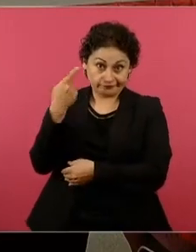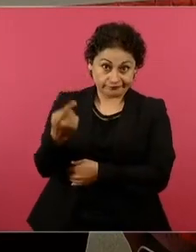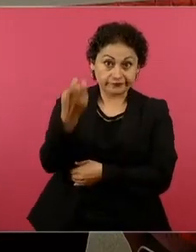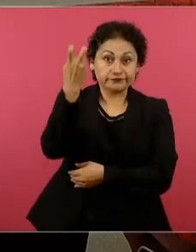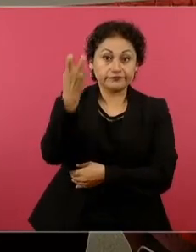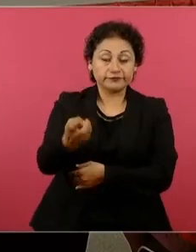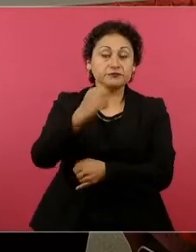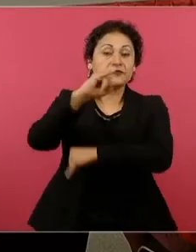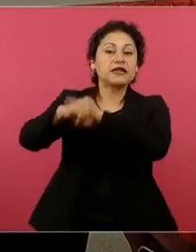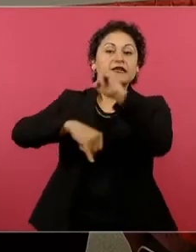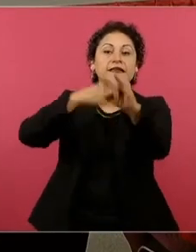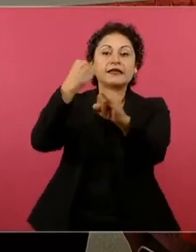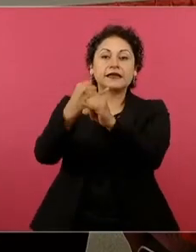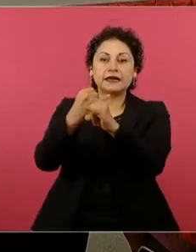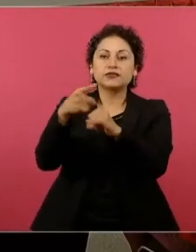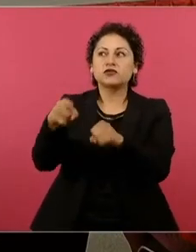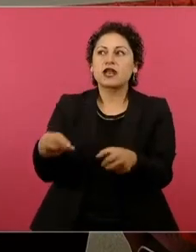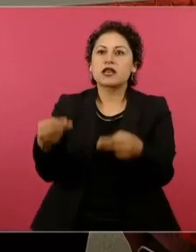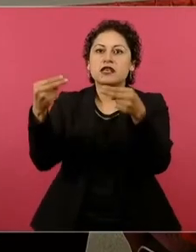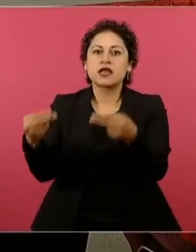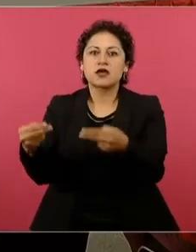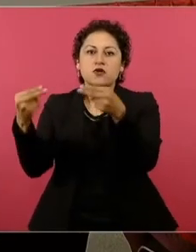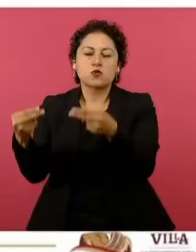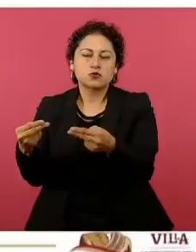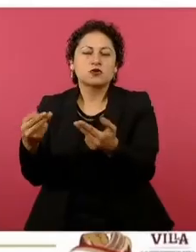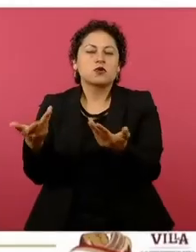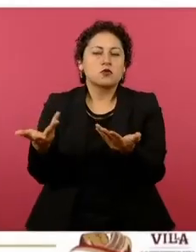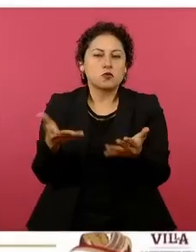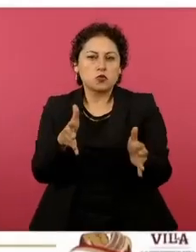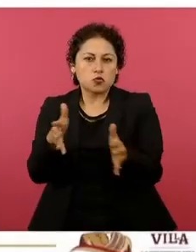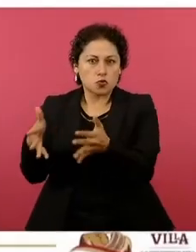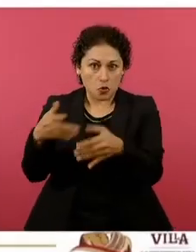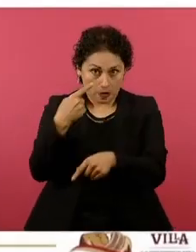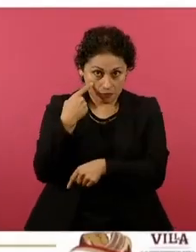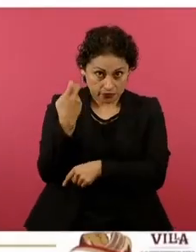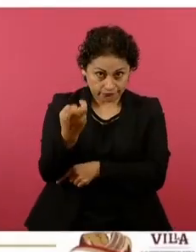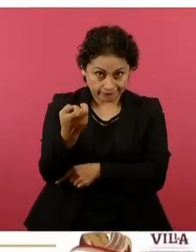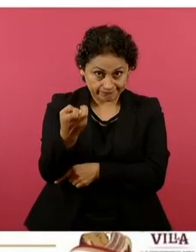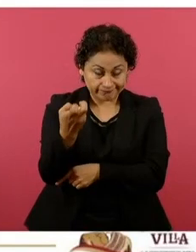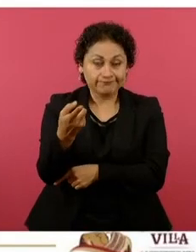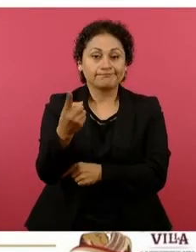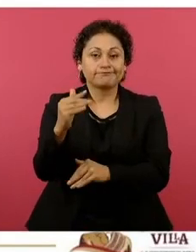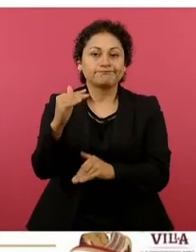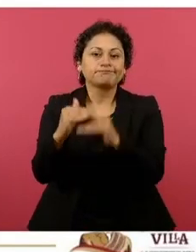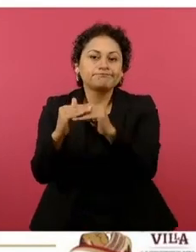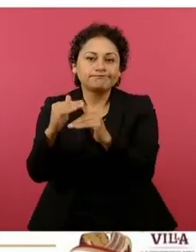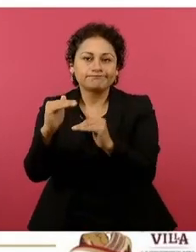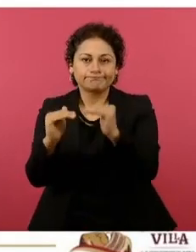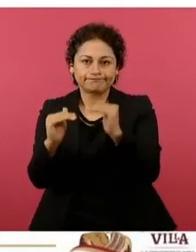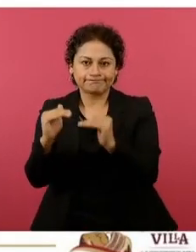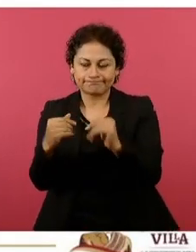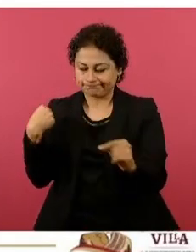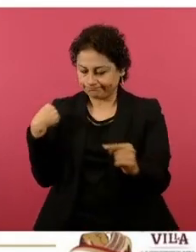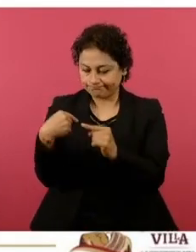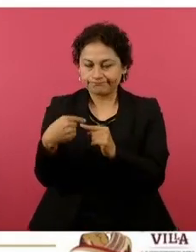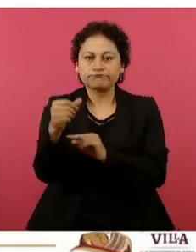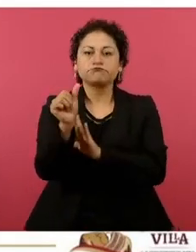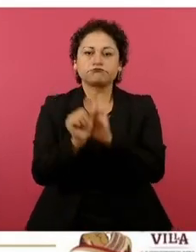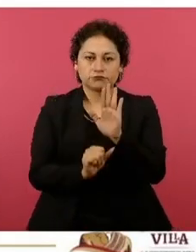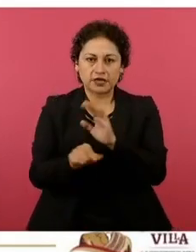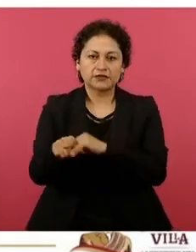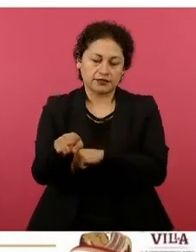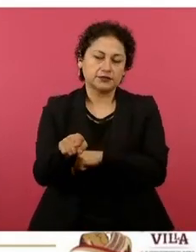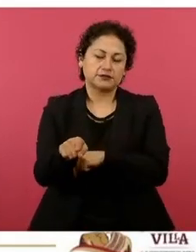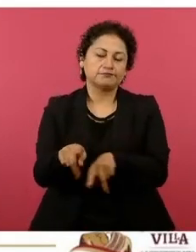internacionales un poco presionados, tenemos un punto alto en relación a los últimos meses con este precio de